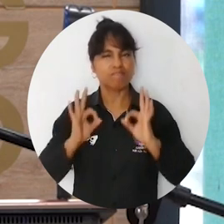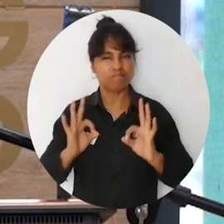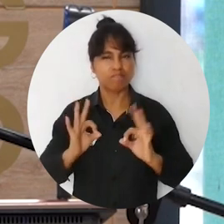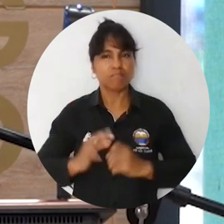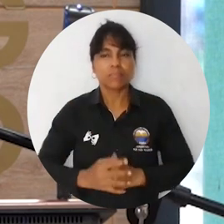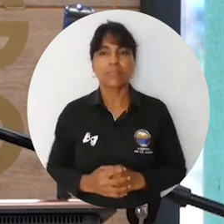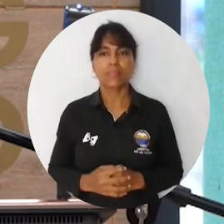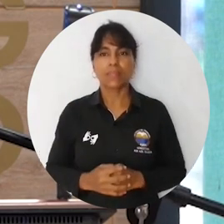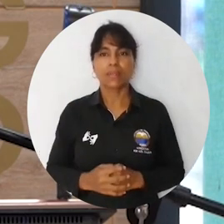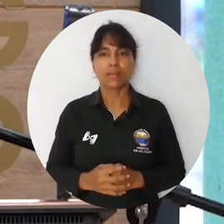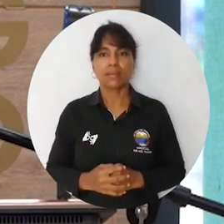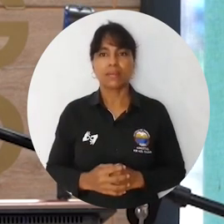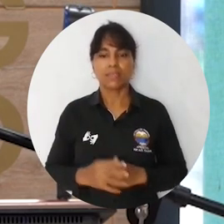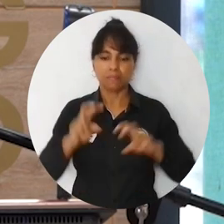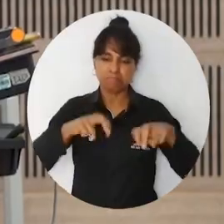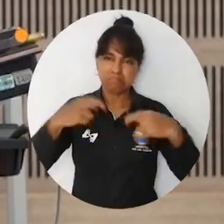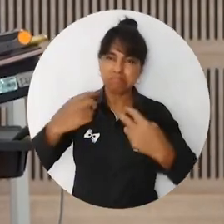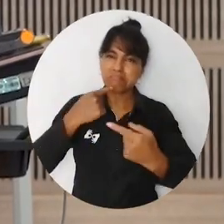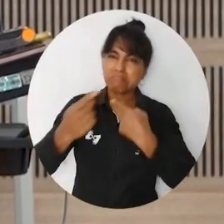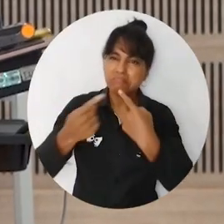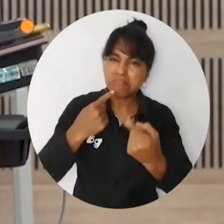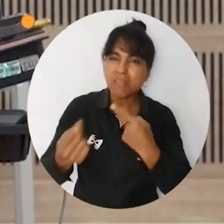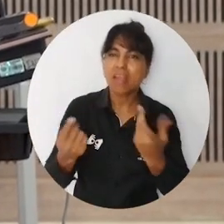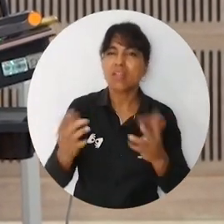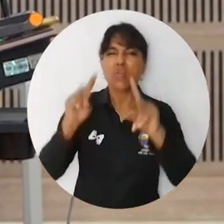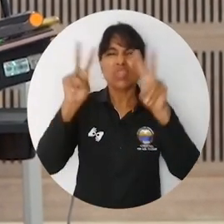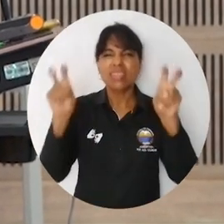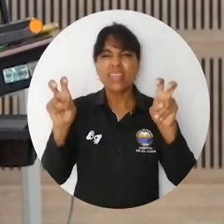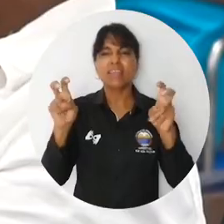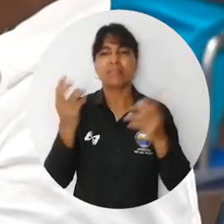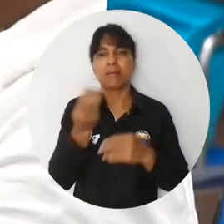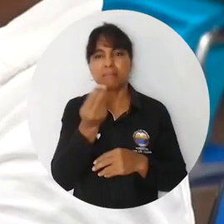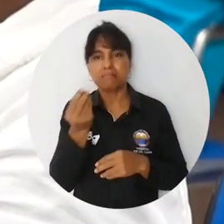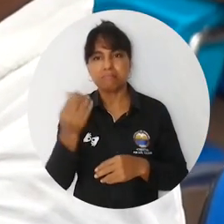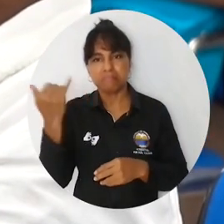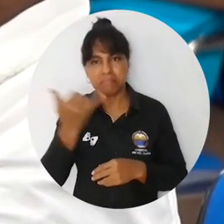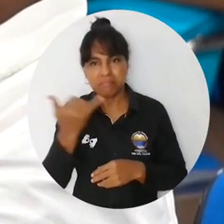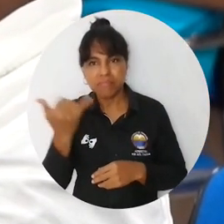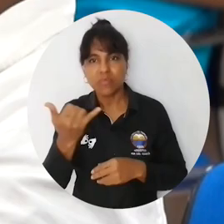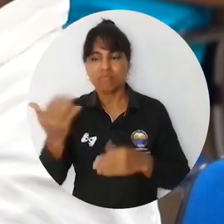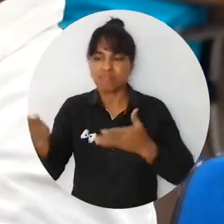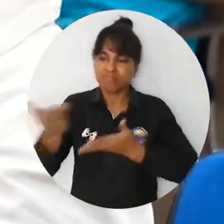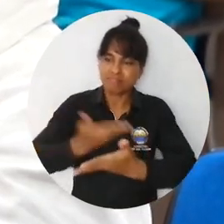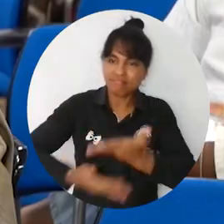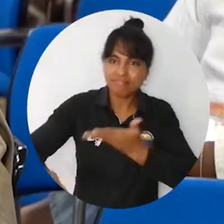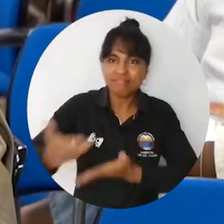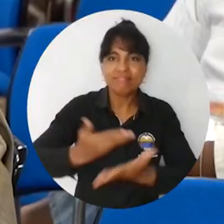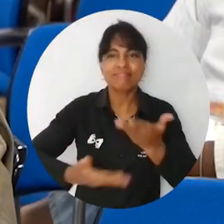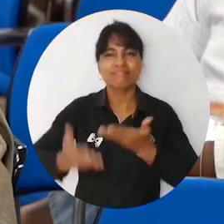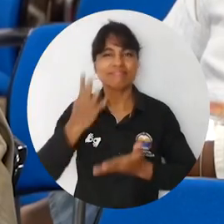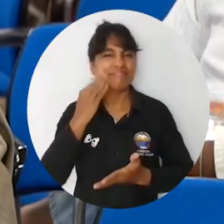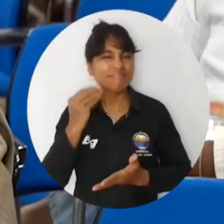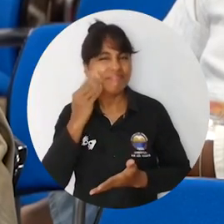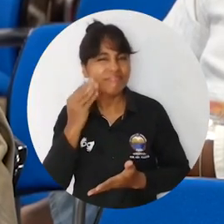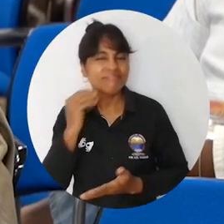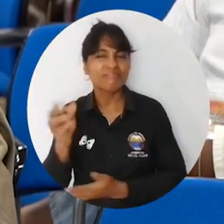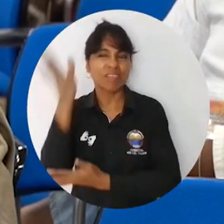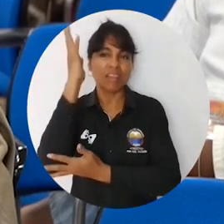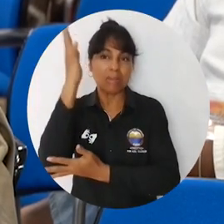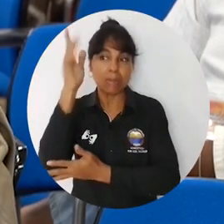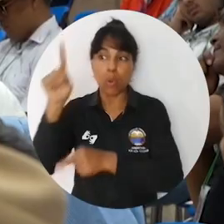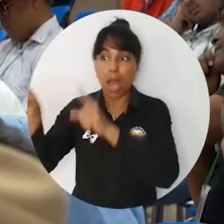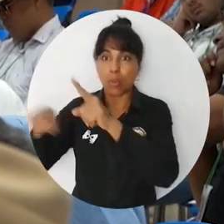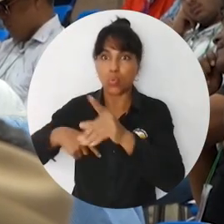vuelva una pesca que dé condiciones de vida dignas. En este espacio de diálogo se disertó sobre economía azul y se vivió un intercambio de